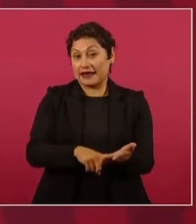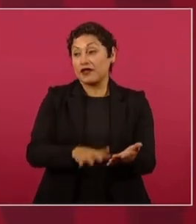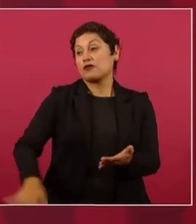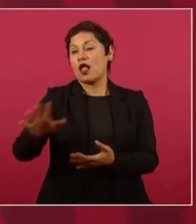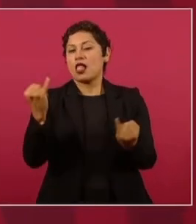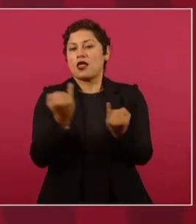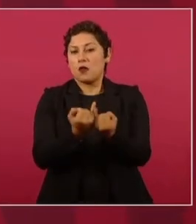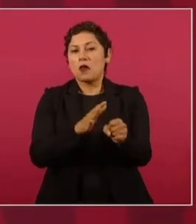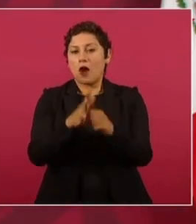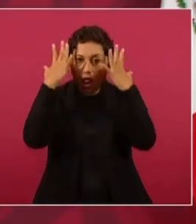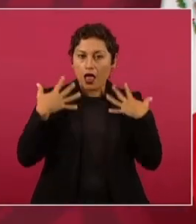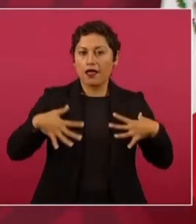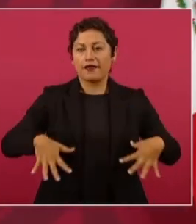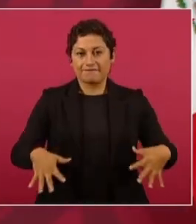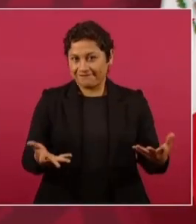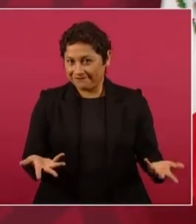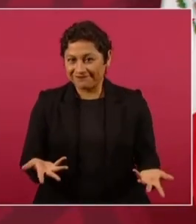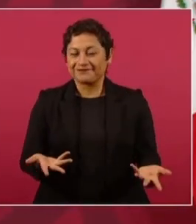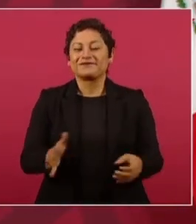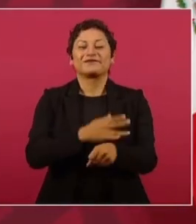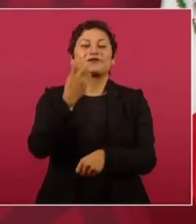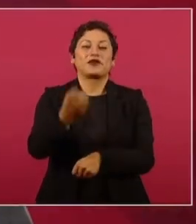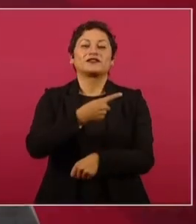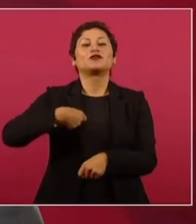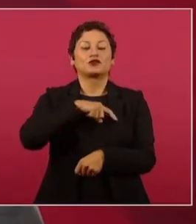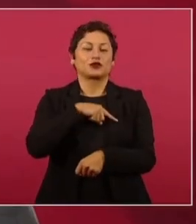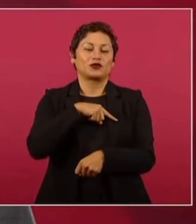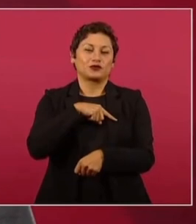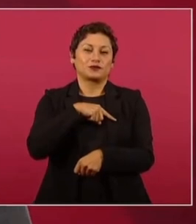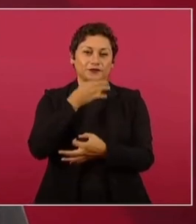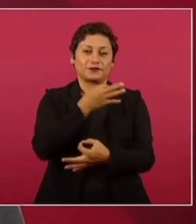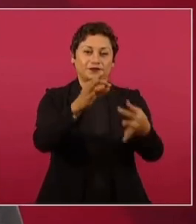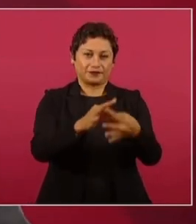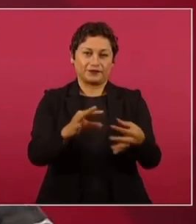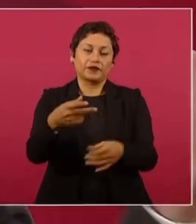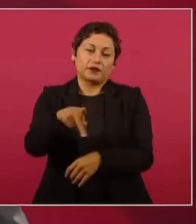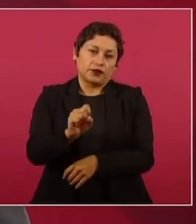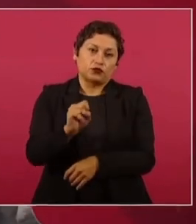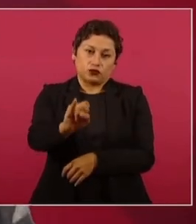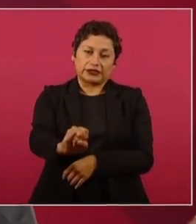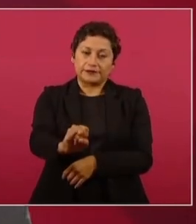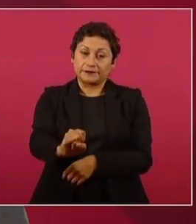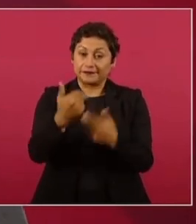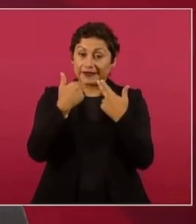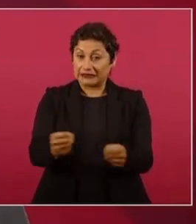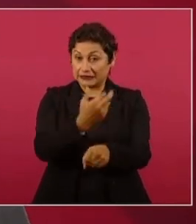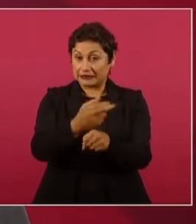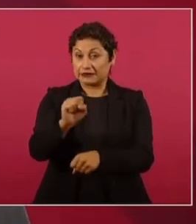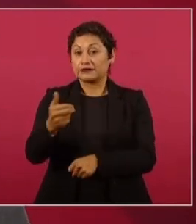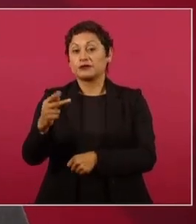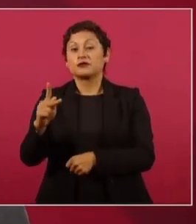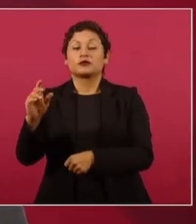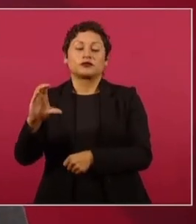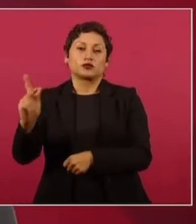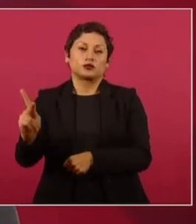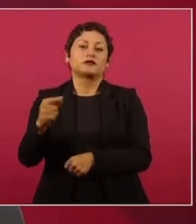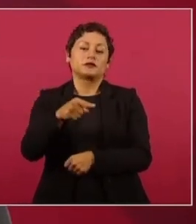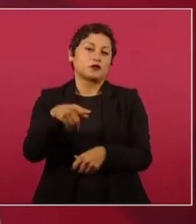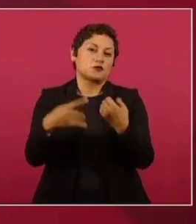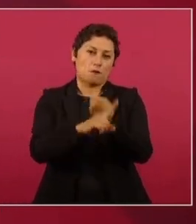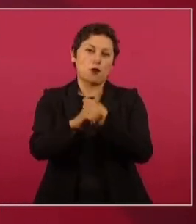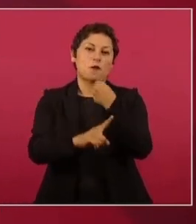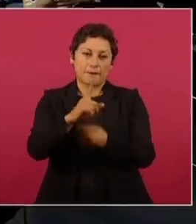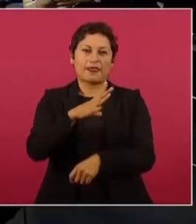Entonces, a informar, pero sí fue un problema técnico, desde luego que no se oculta absolutamente nada, nada más qué